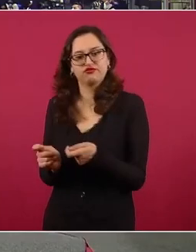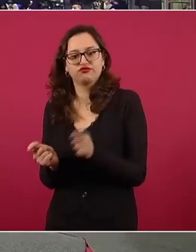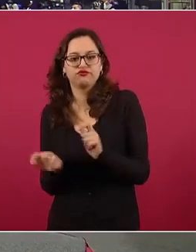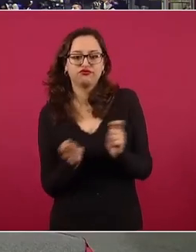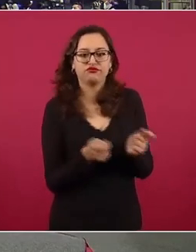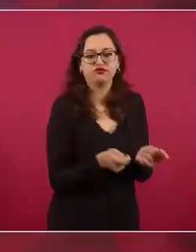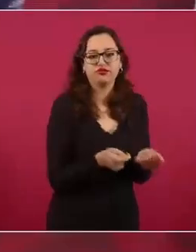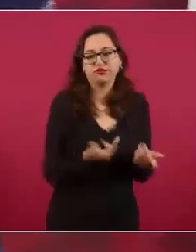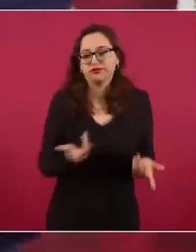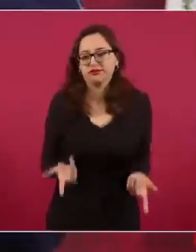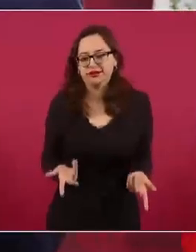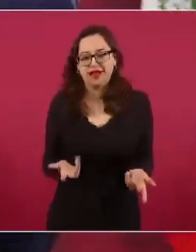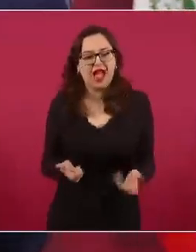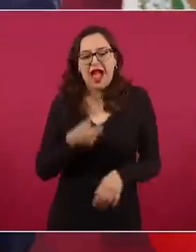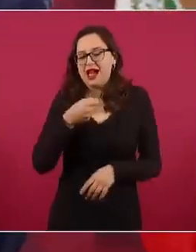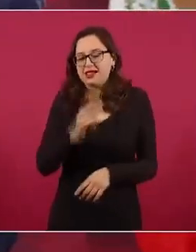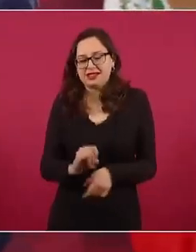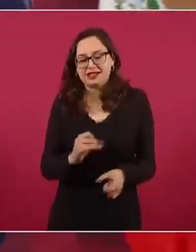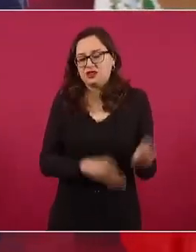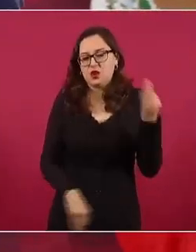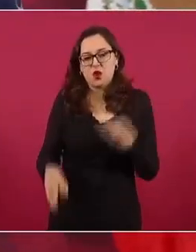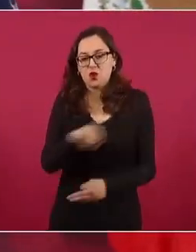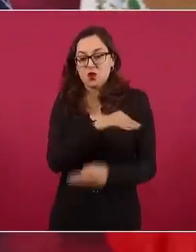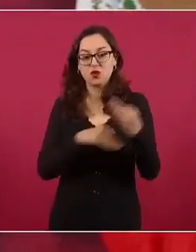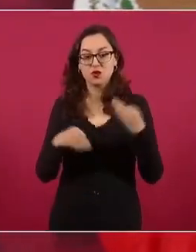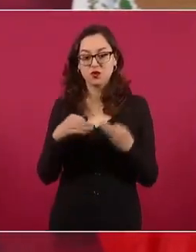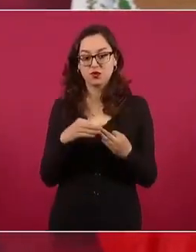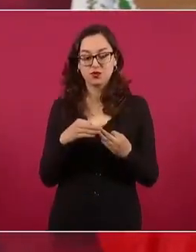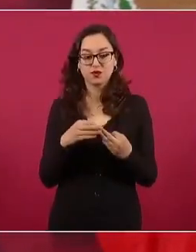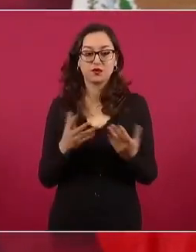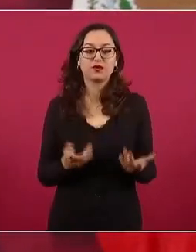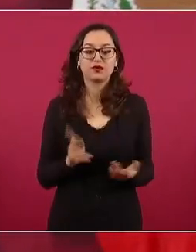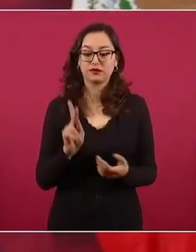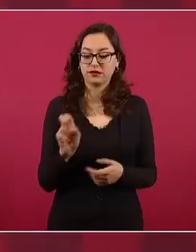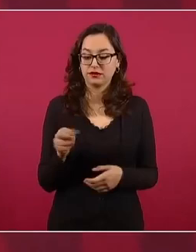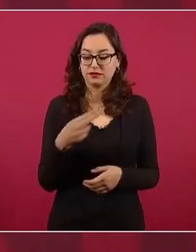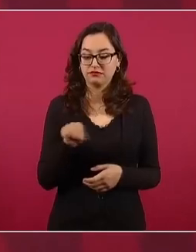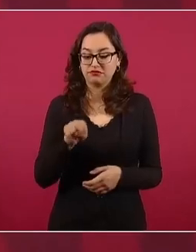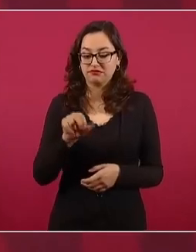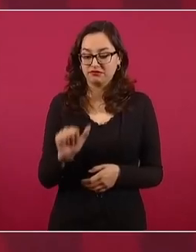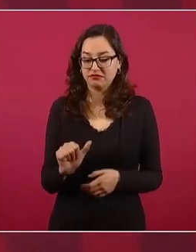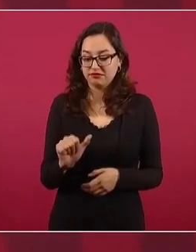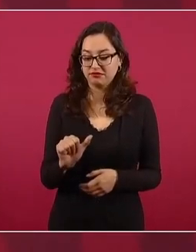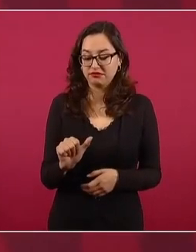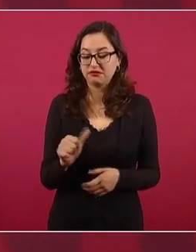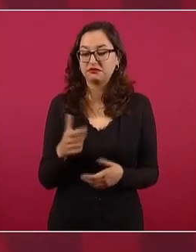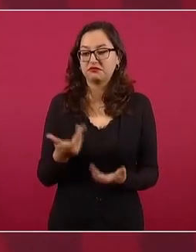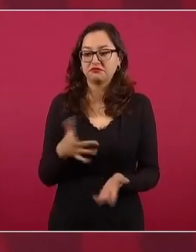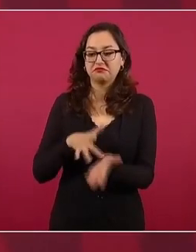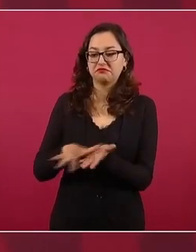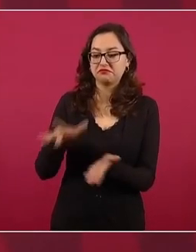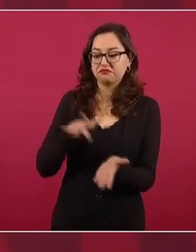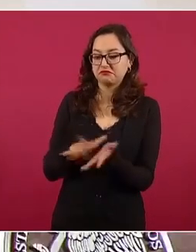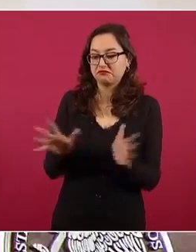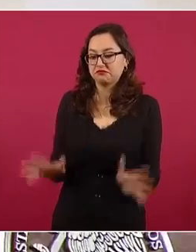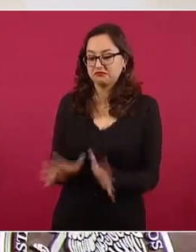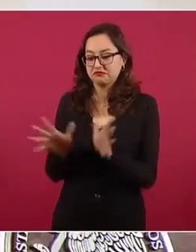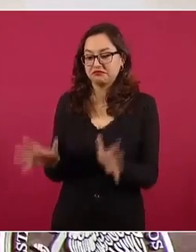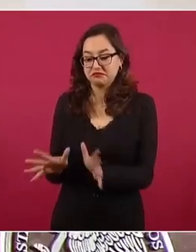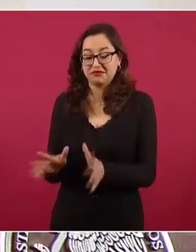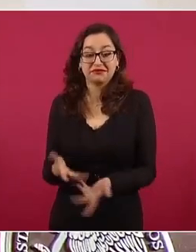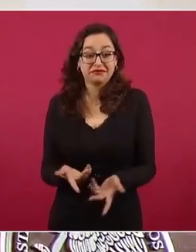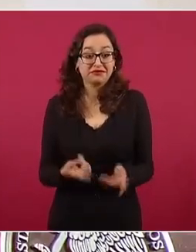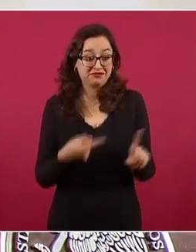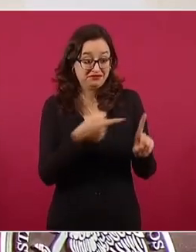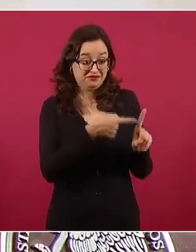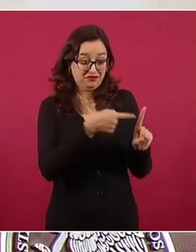apoyan a Peña. Fox no llamó a votar por la candidata de su partido,